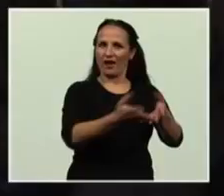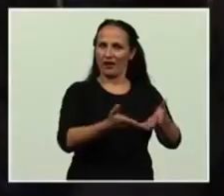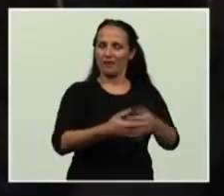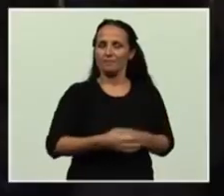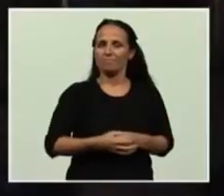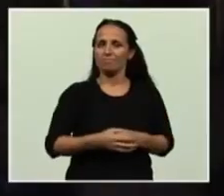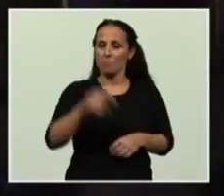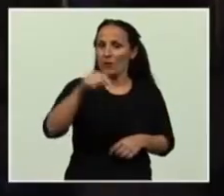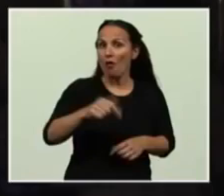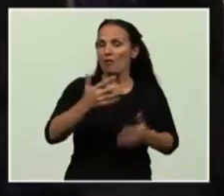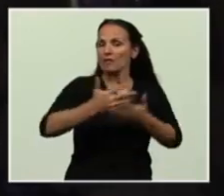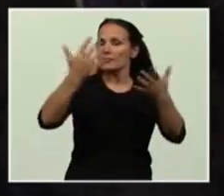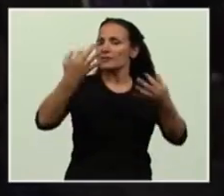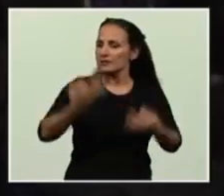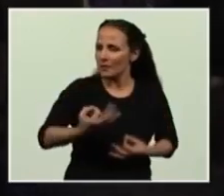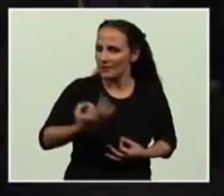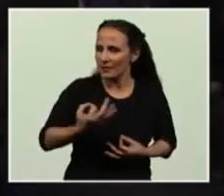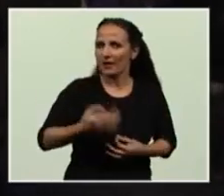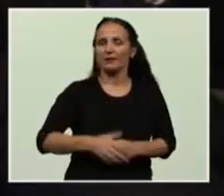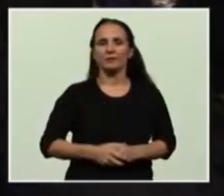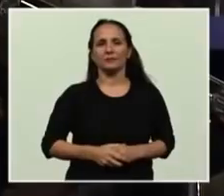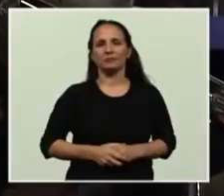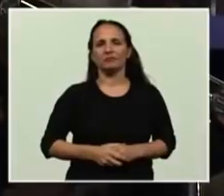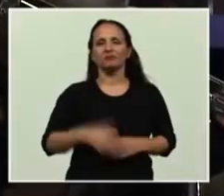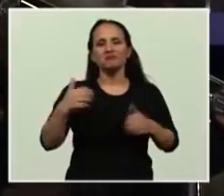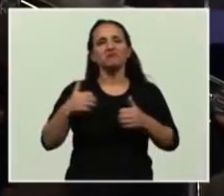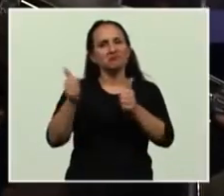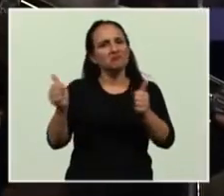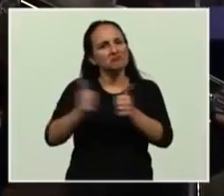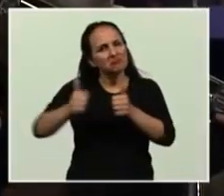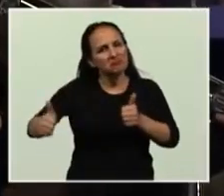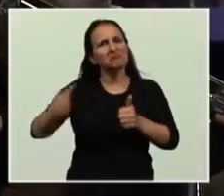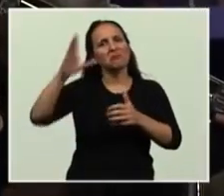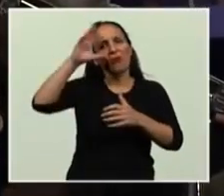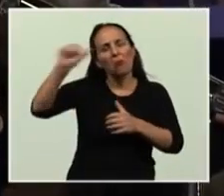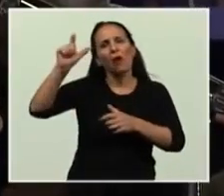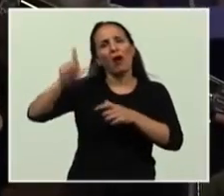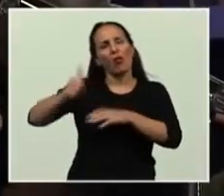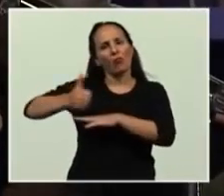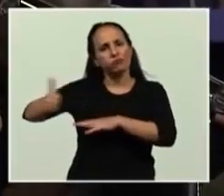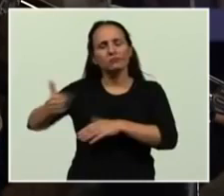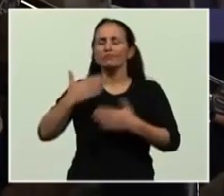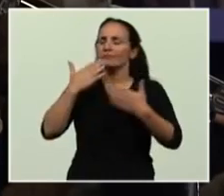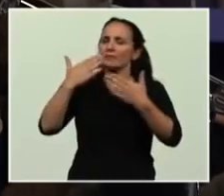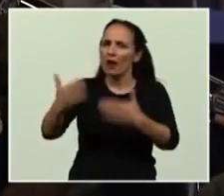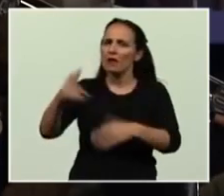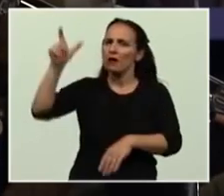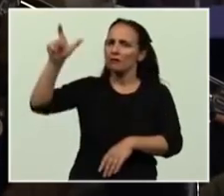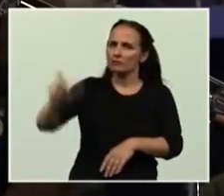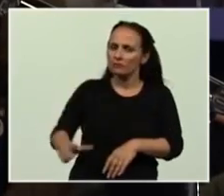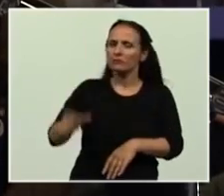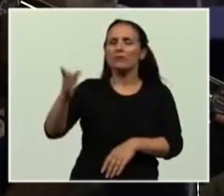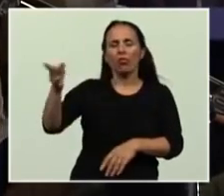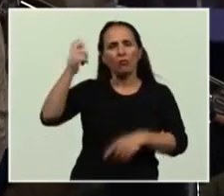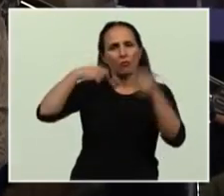día muy especial, nos acompañan también embajadores, agradecemos la presencia del embajador de la